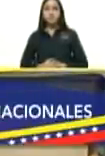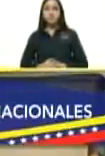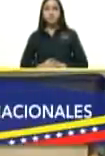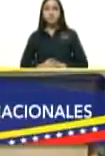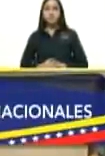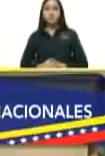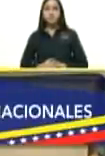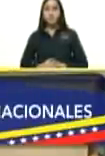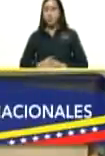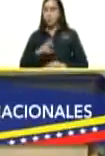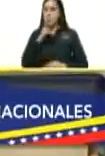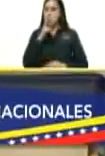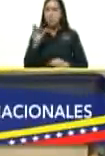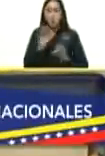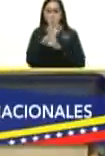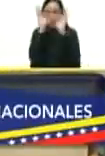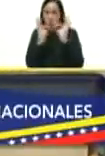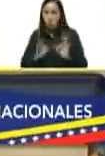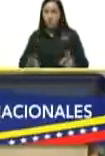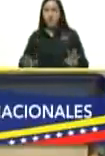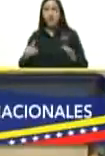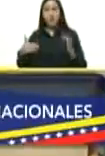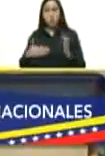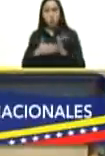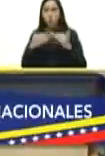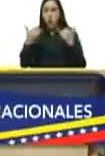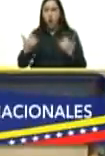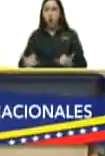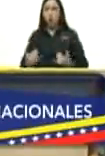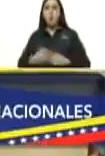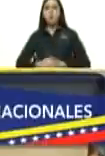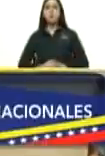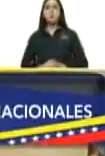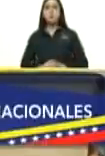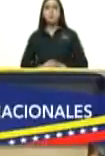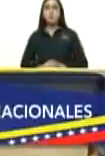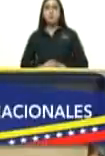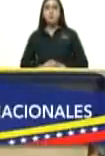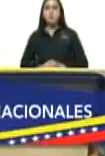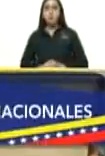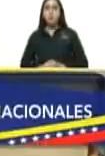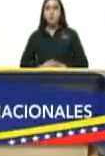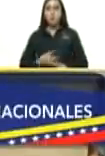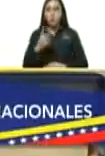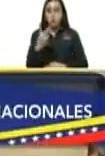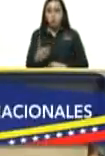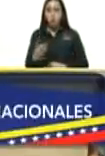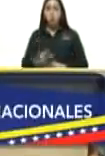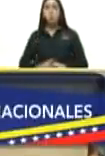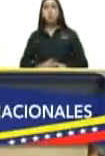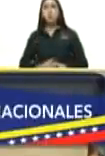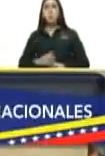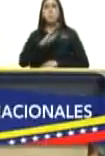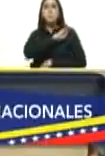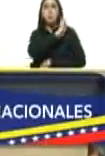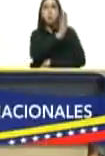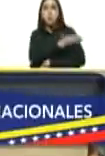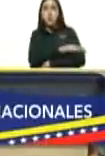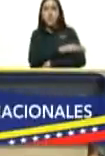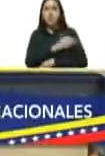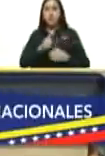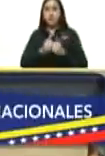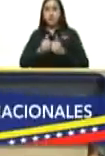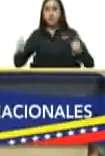grotesca se pretende hoy una dualidad de poder se